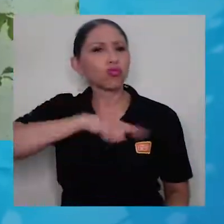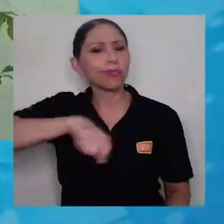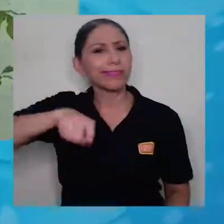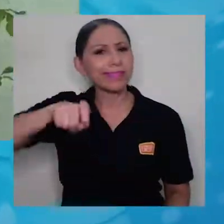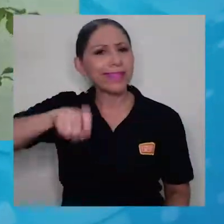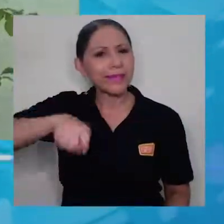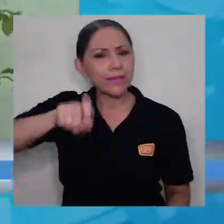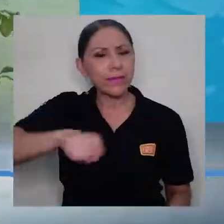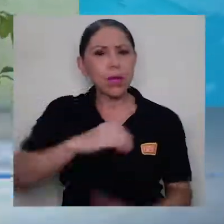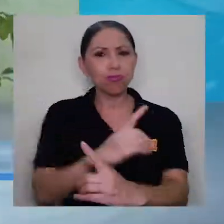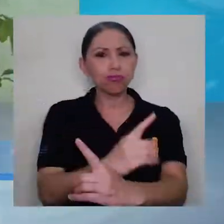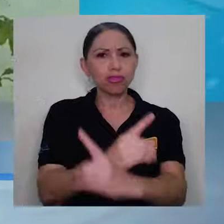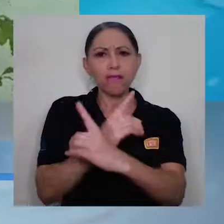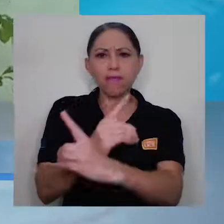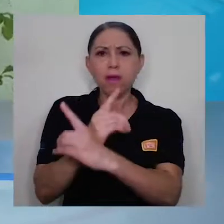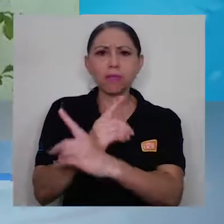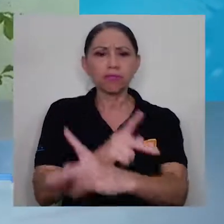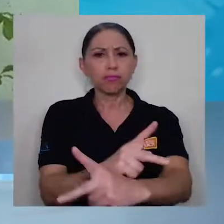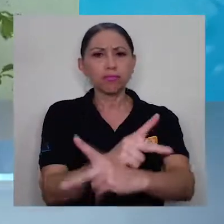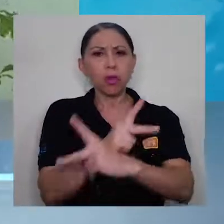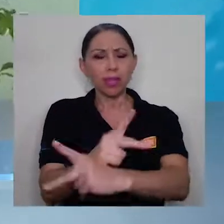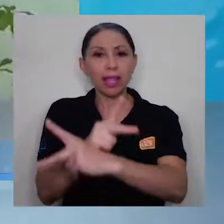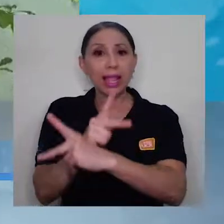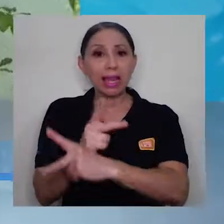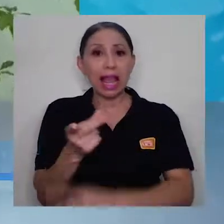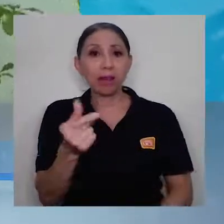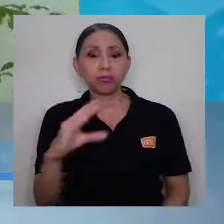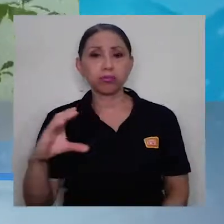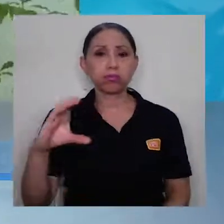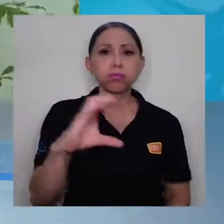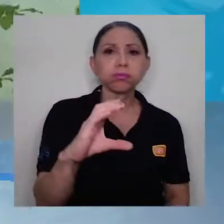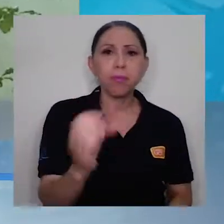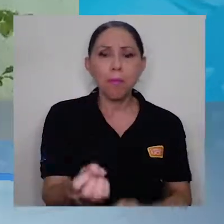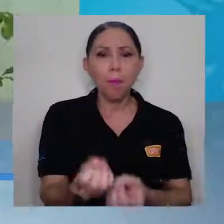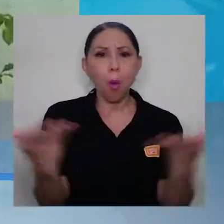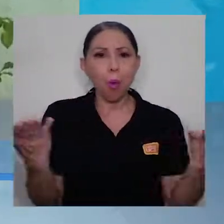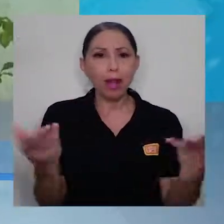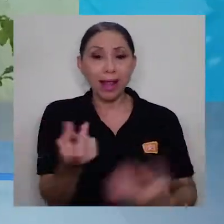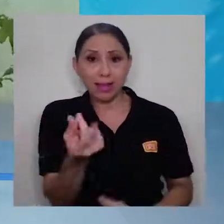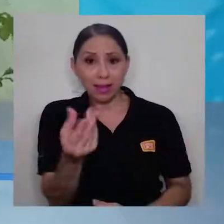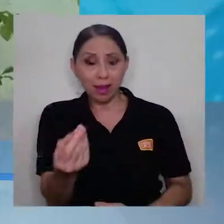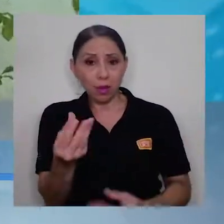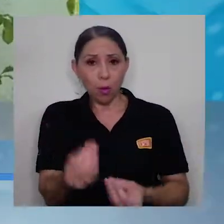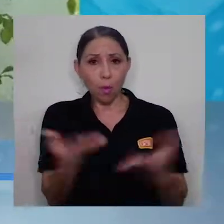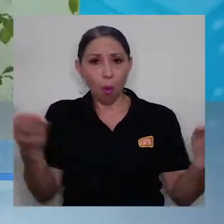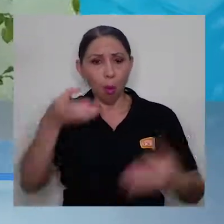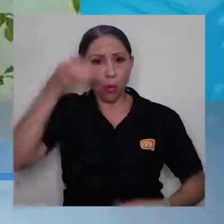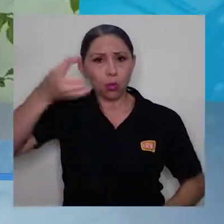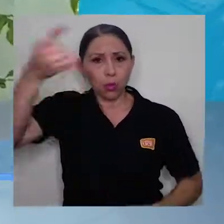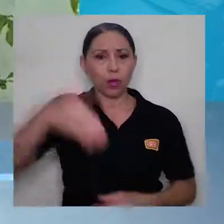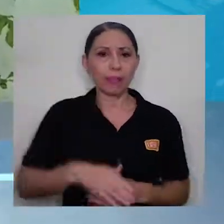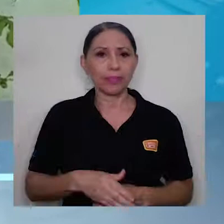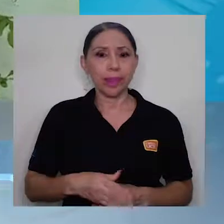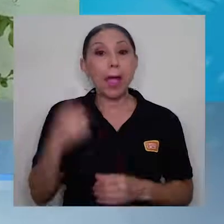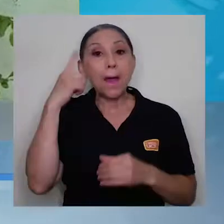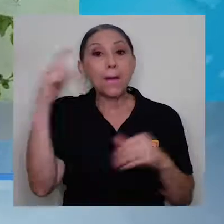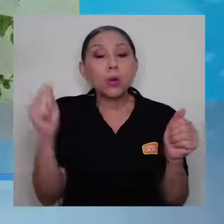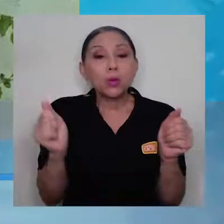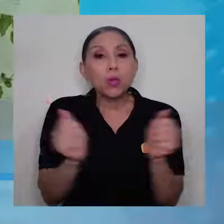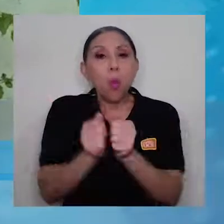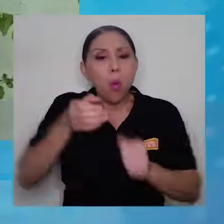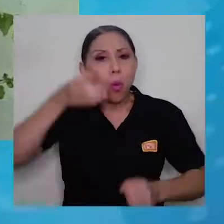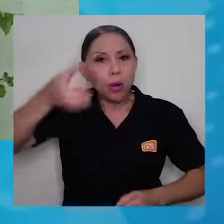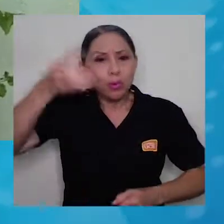Debemos defender y proteger la inversión pública en cultura, porque es a partir de la